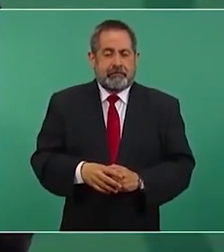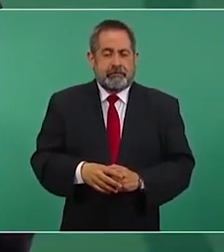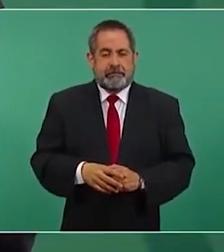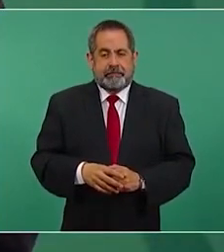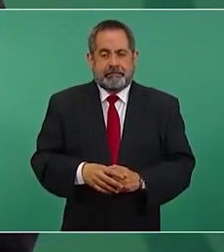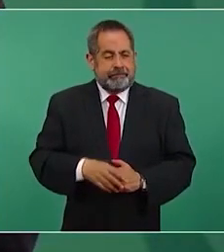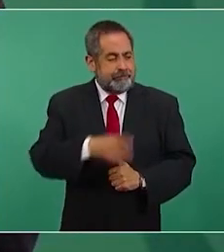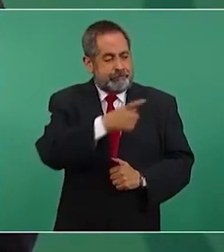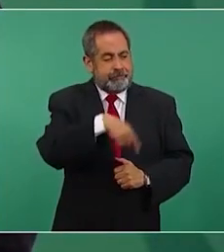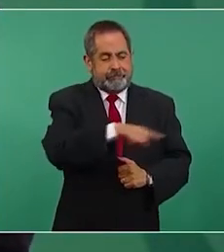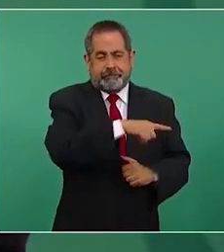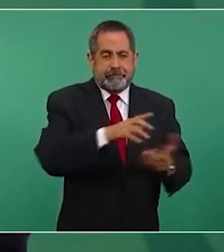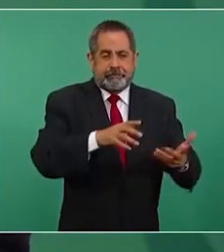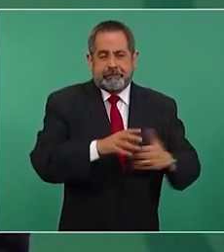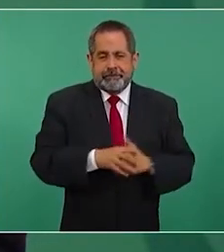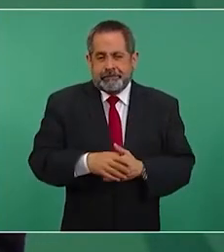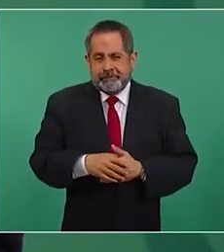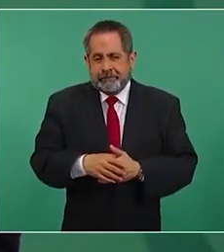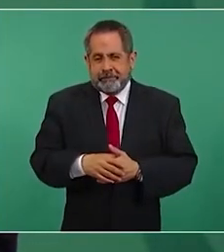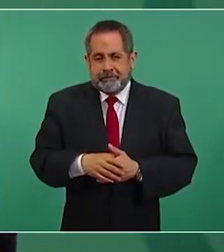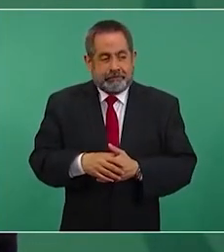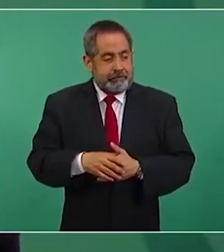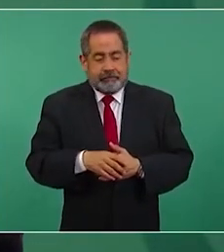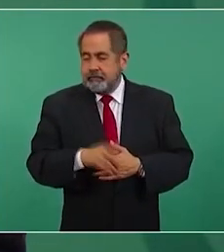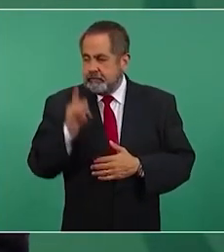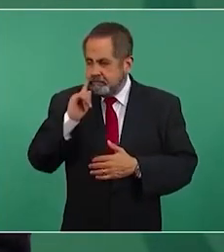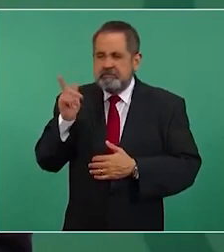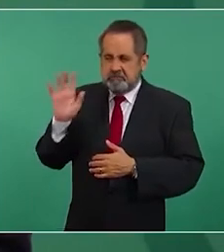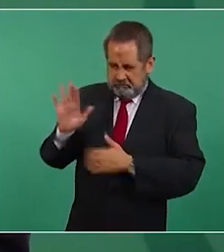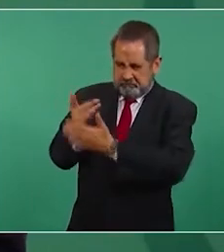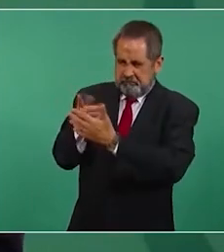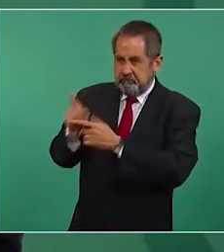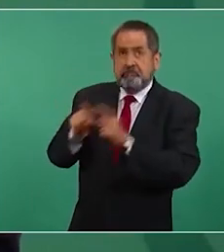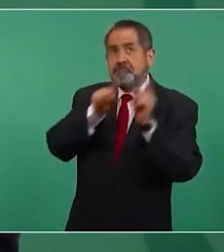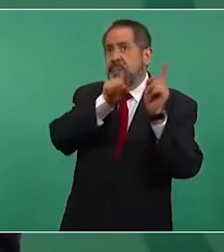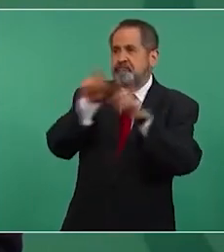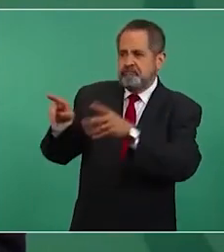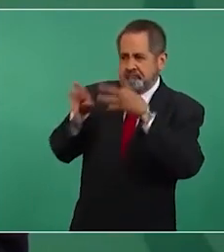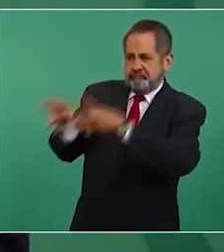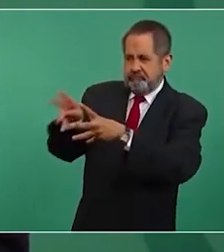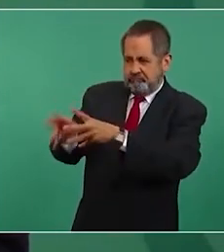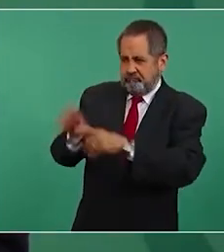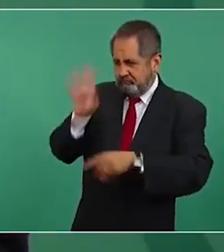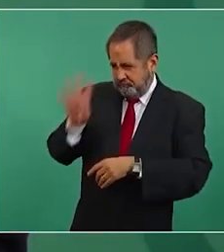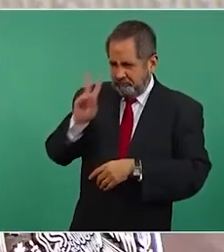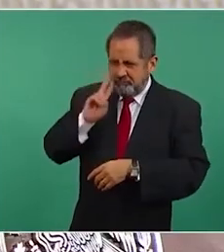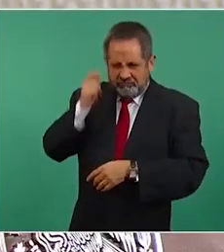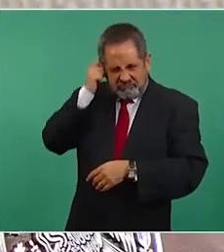esperando que nos regañen que nos jalen la oreja